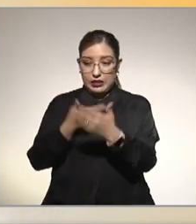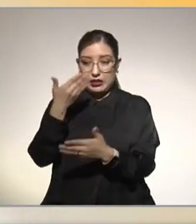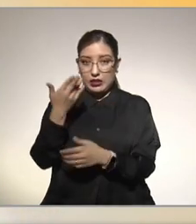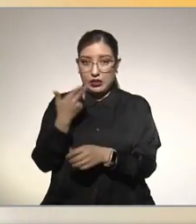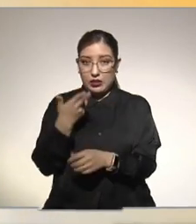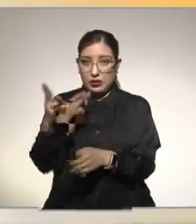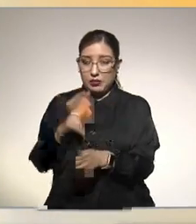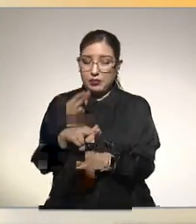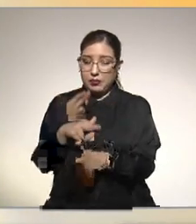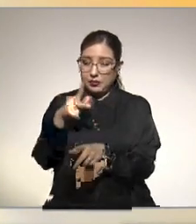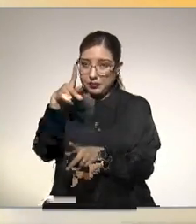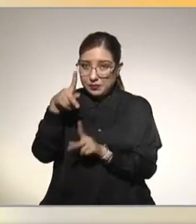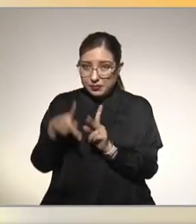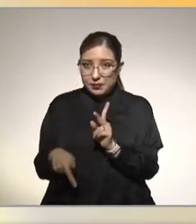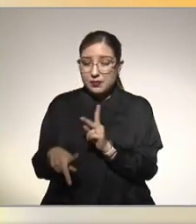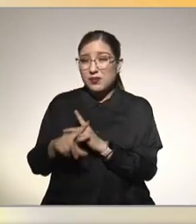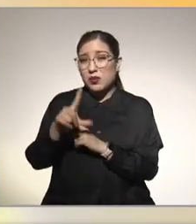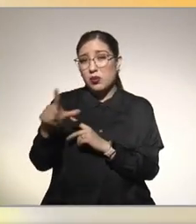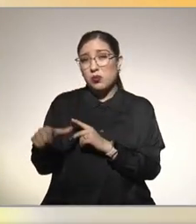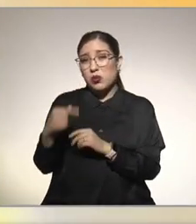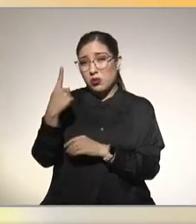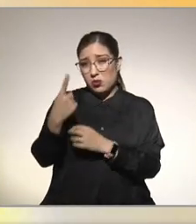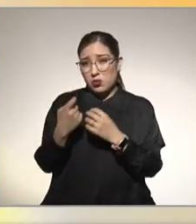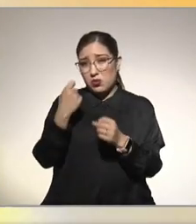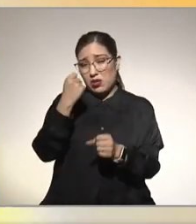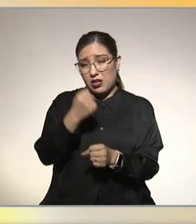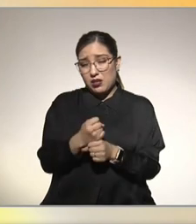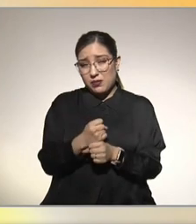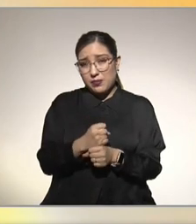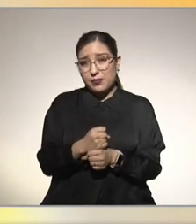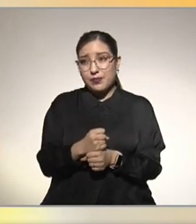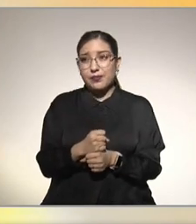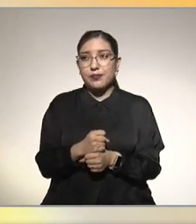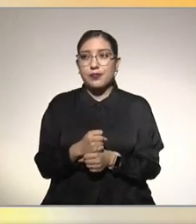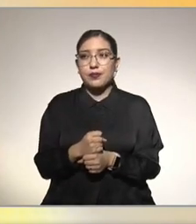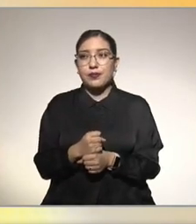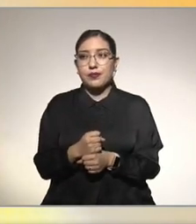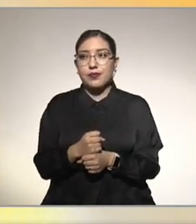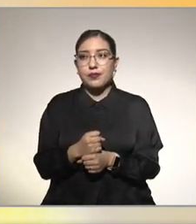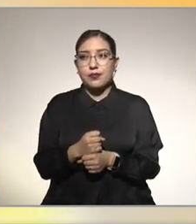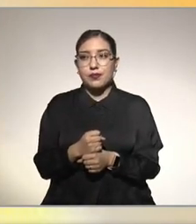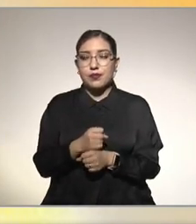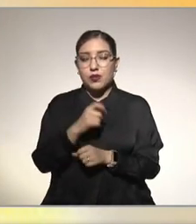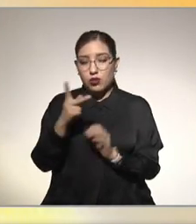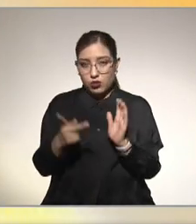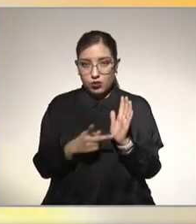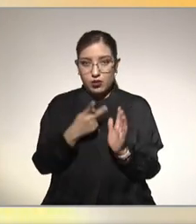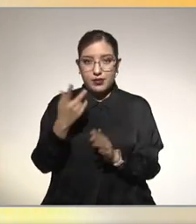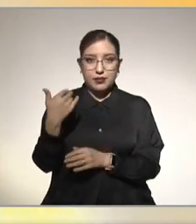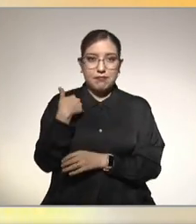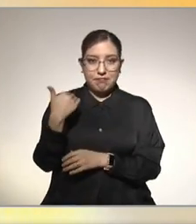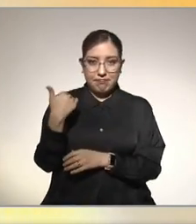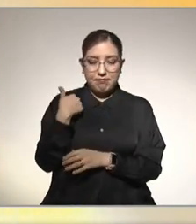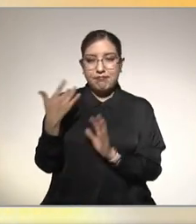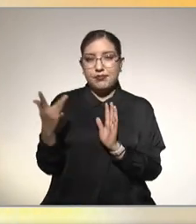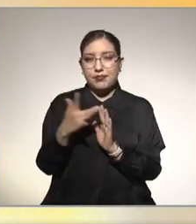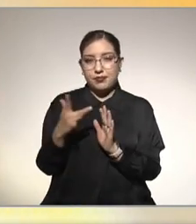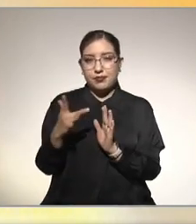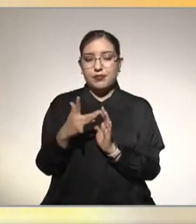un año después fue cuando se me volvió a a llamar tuve